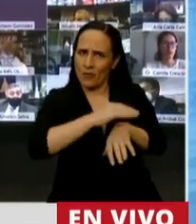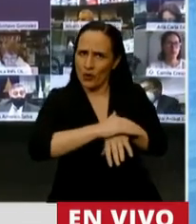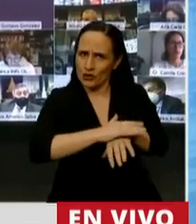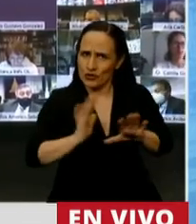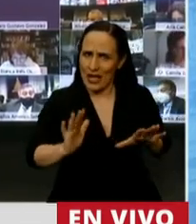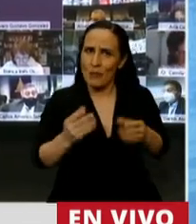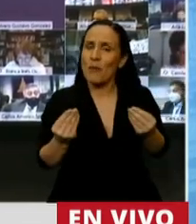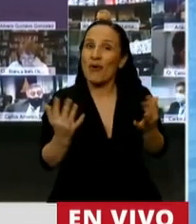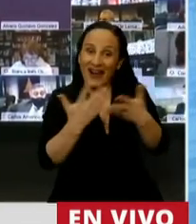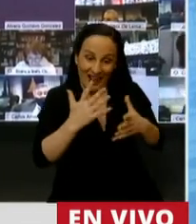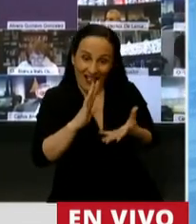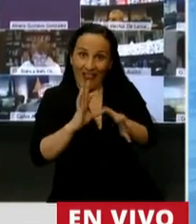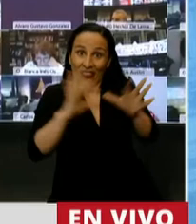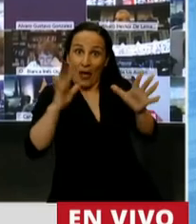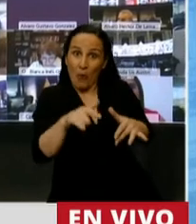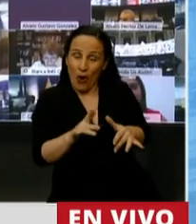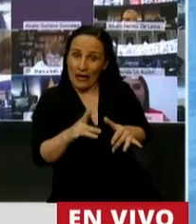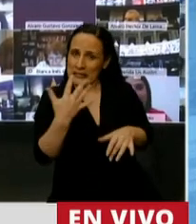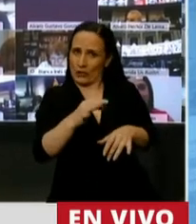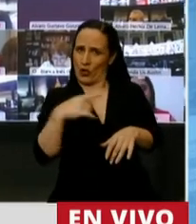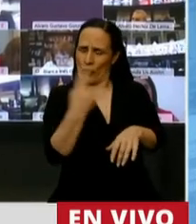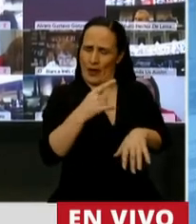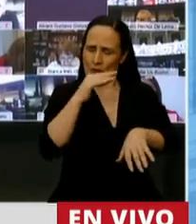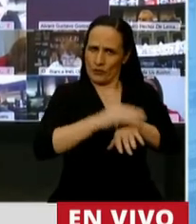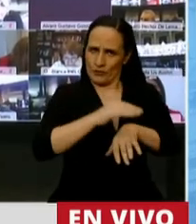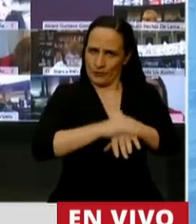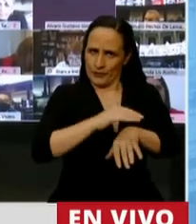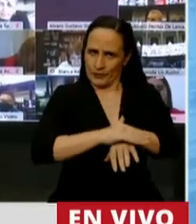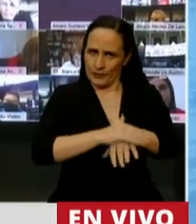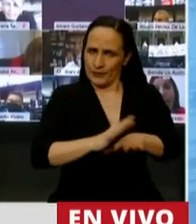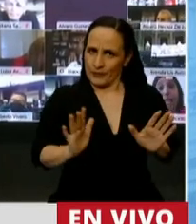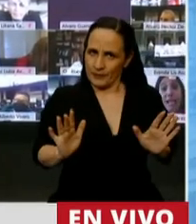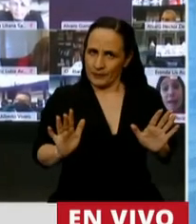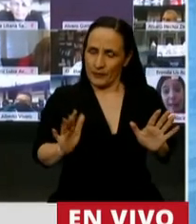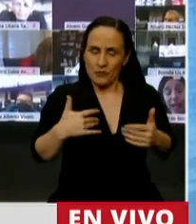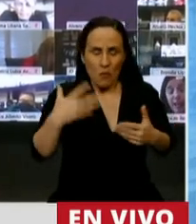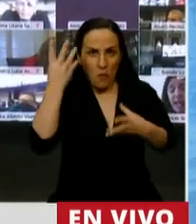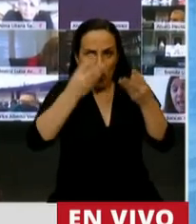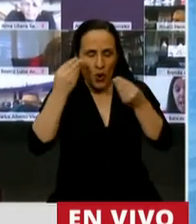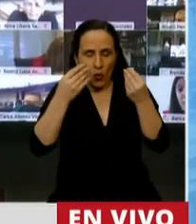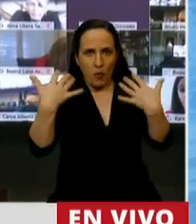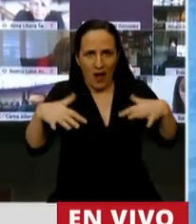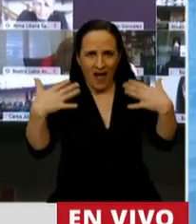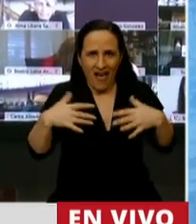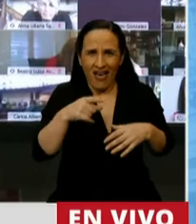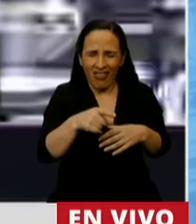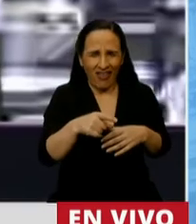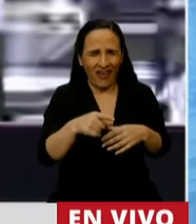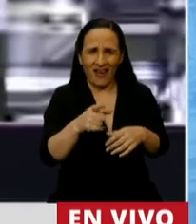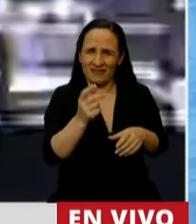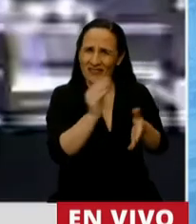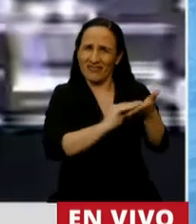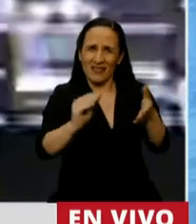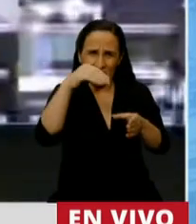sistema democrático nos exige estar a la altura de las circunstancias. Y la verdad es que a me preocupa muchísimo que desde bancas del